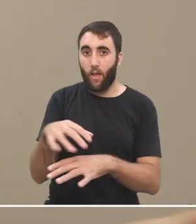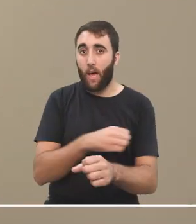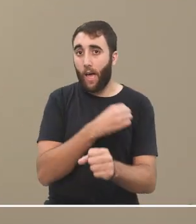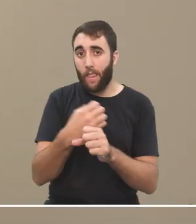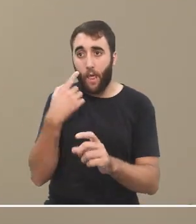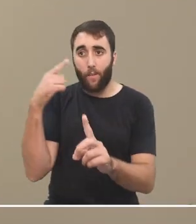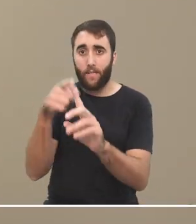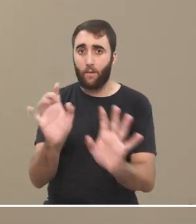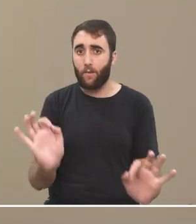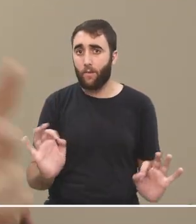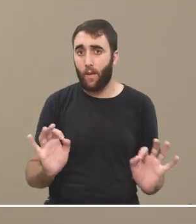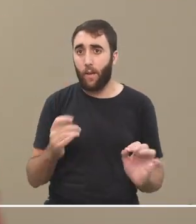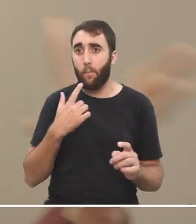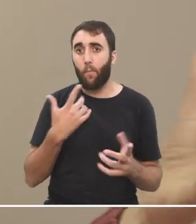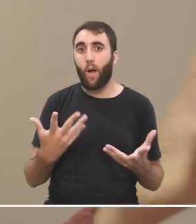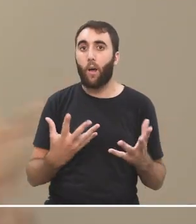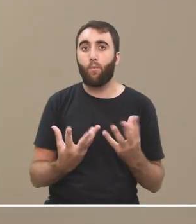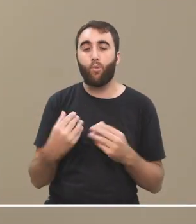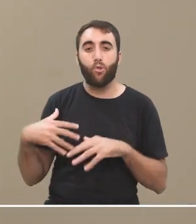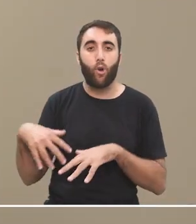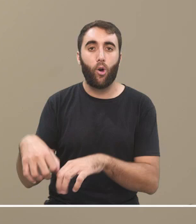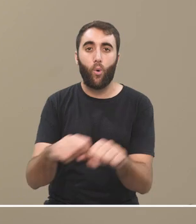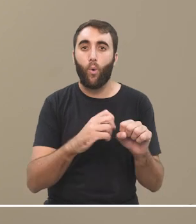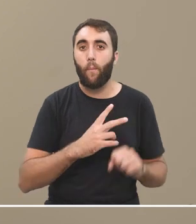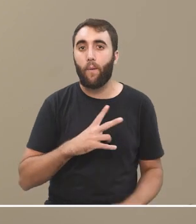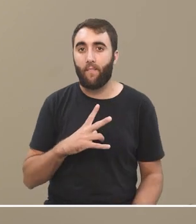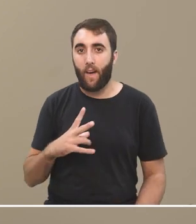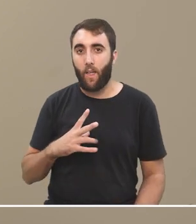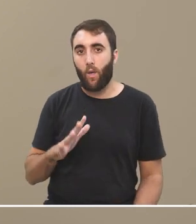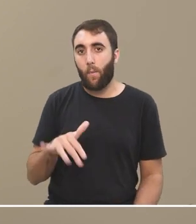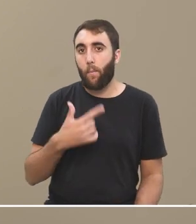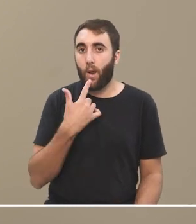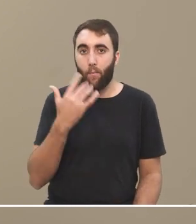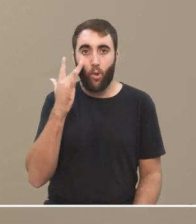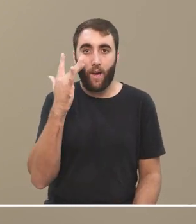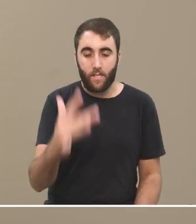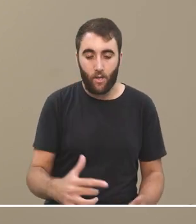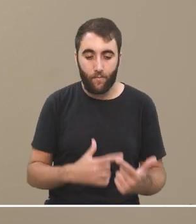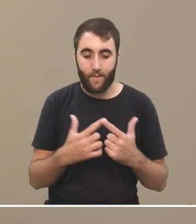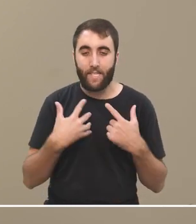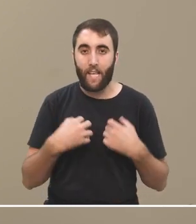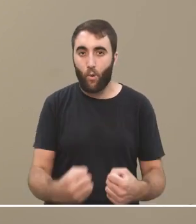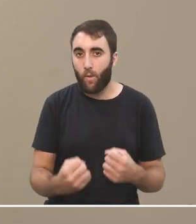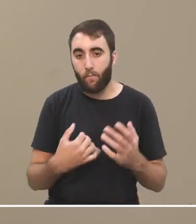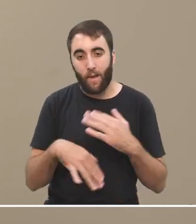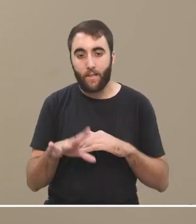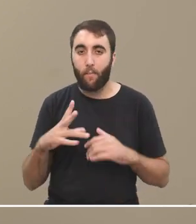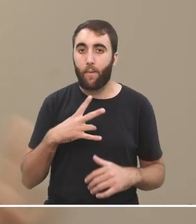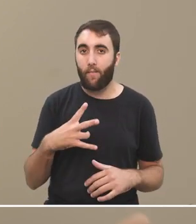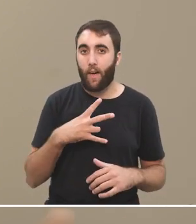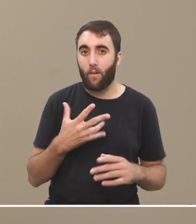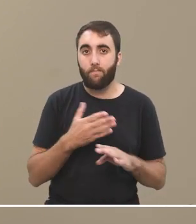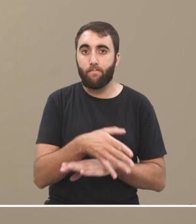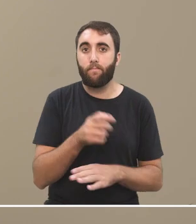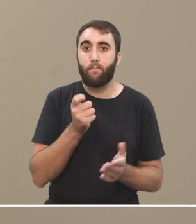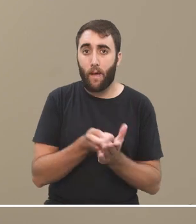horizonte con la creciente privatización de por ejemplo la educación de la salud y demás y bueno tiene acceso